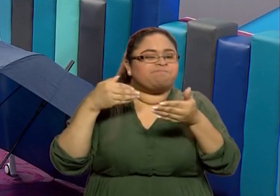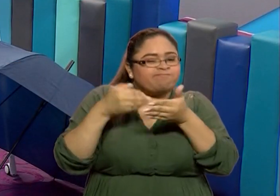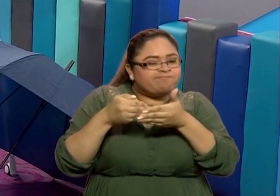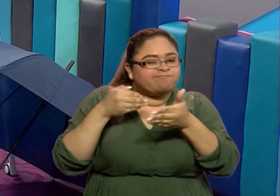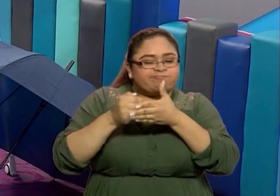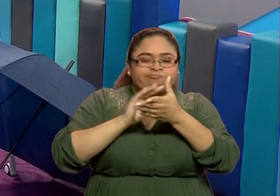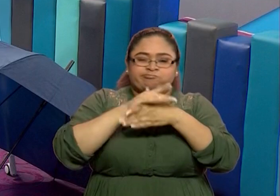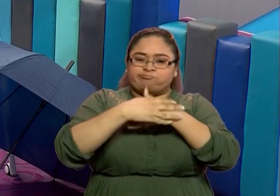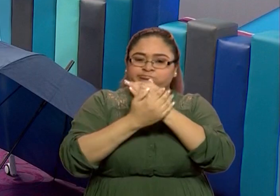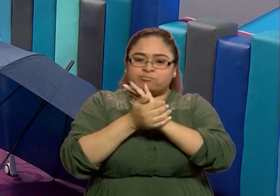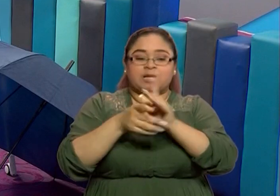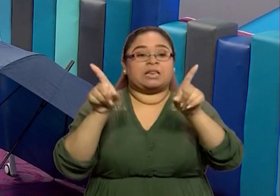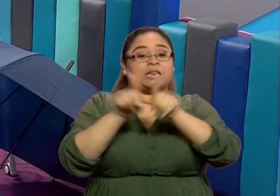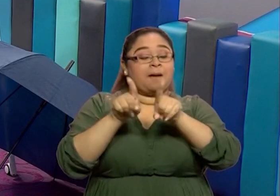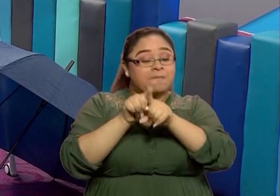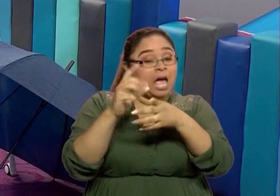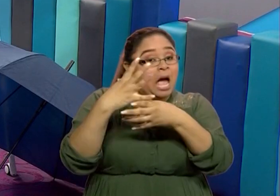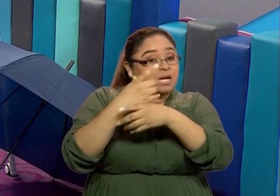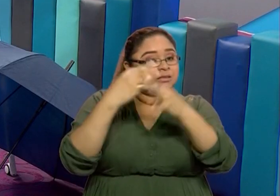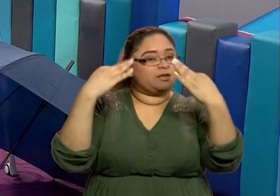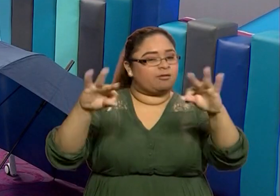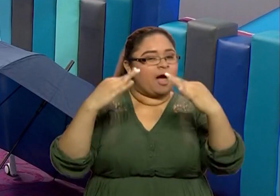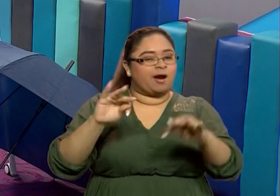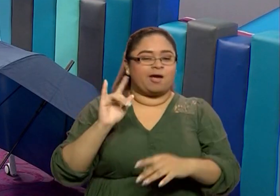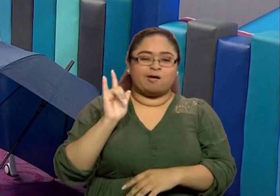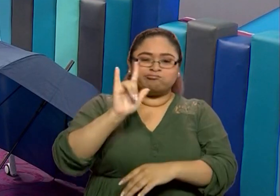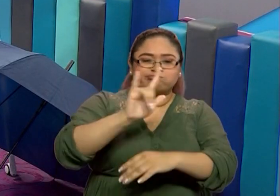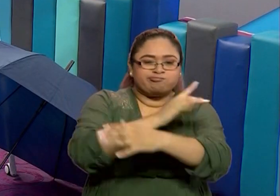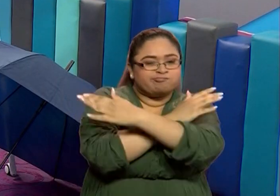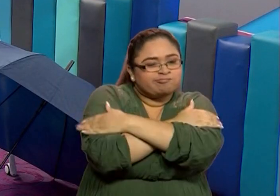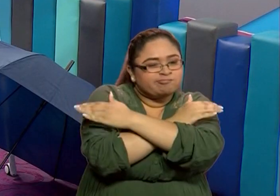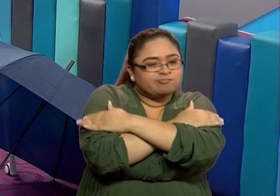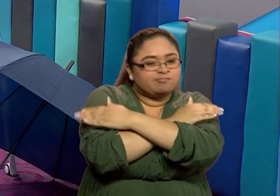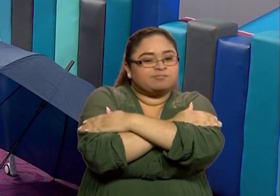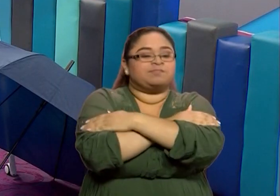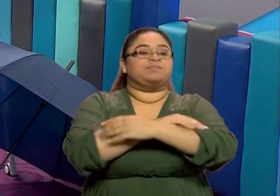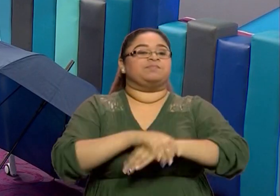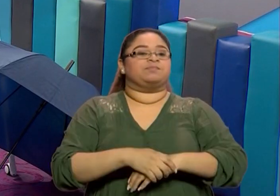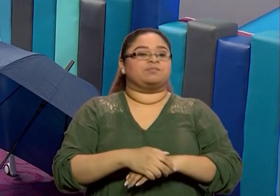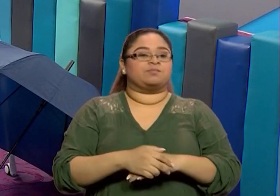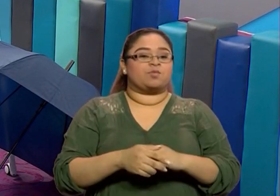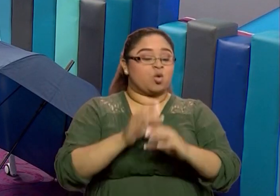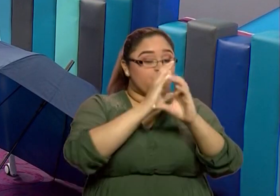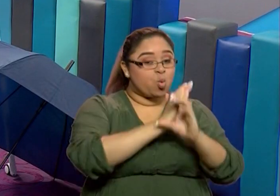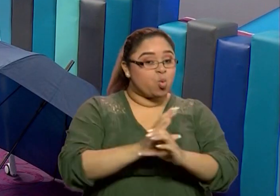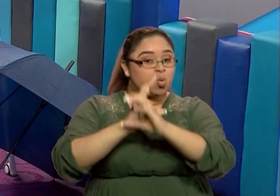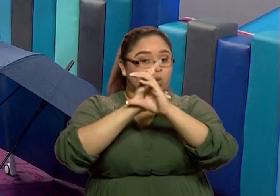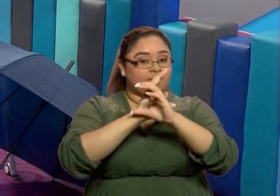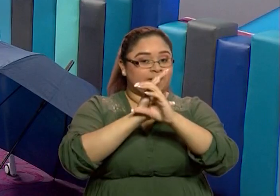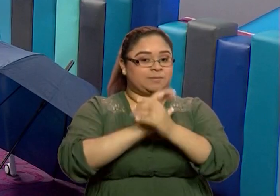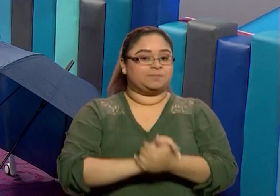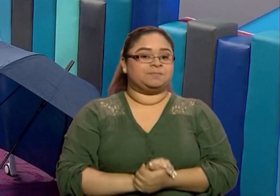hacer tu tarea. Te mando un fuerte abrazo y qué gusto verte nuevamente. Cuídate. Nos vemos.